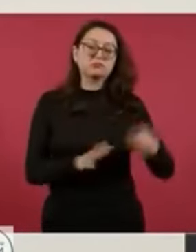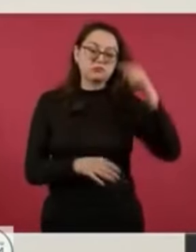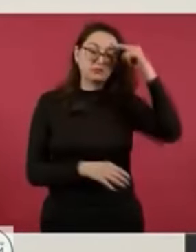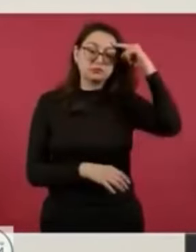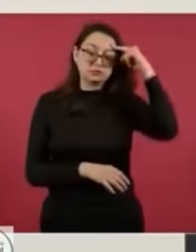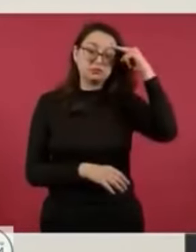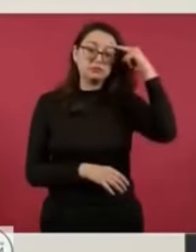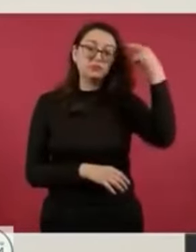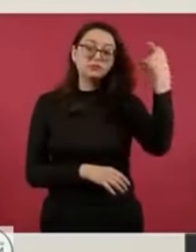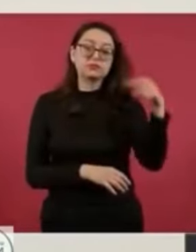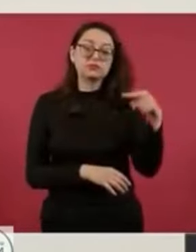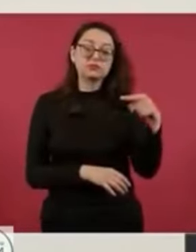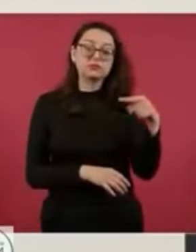poderlo